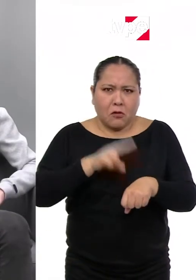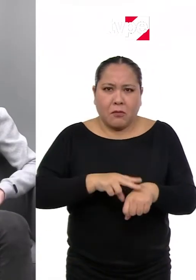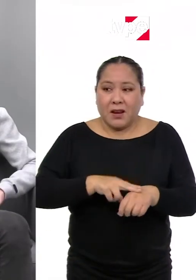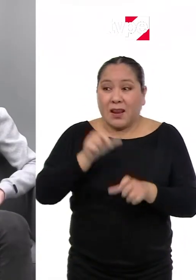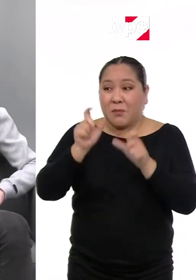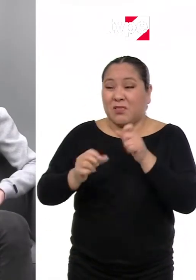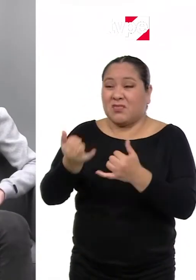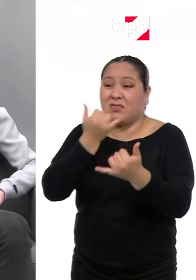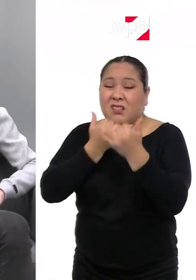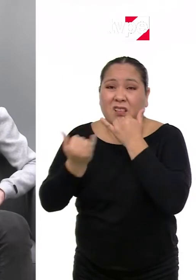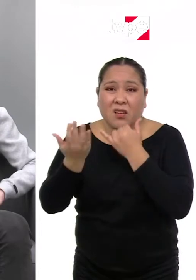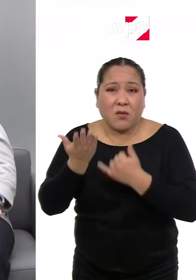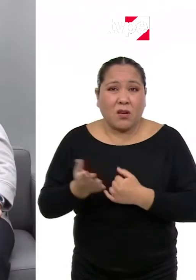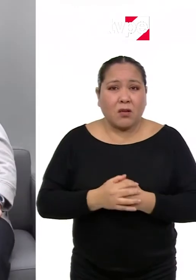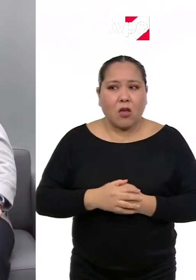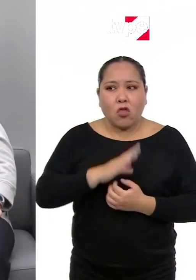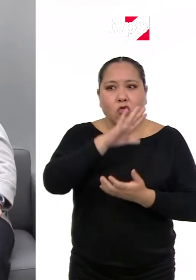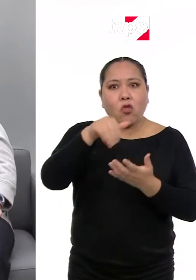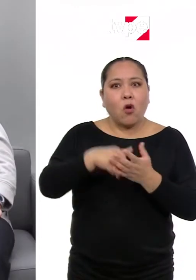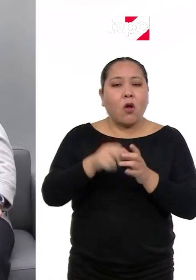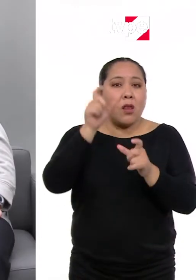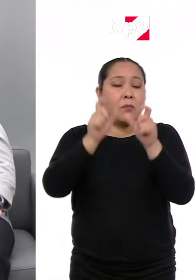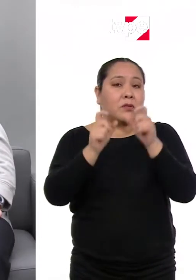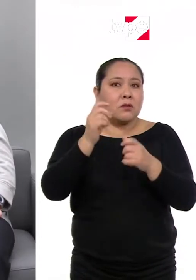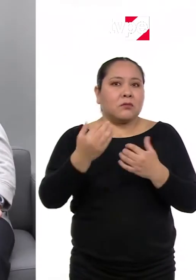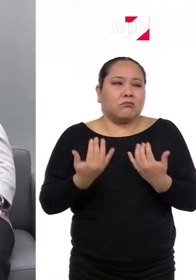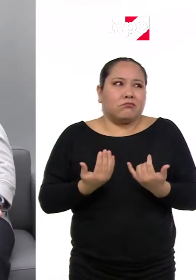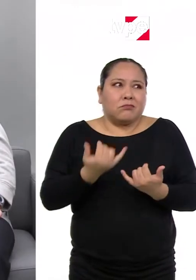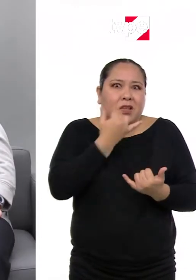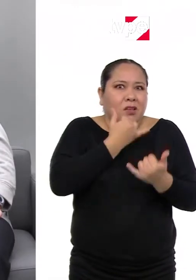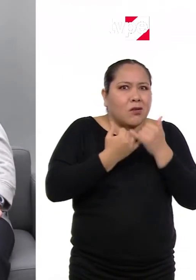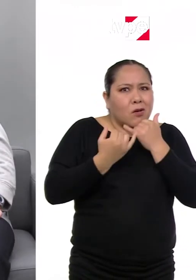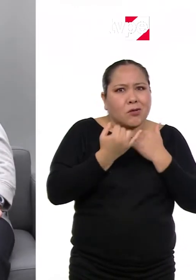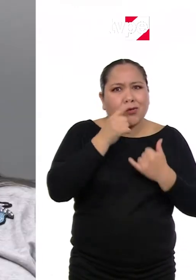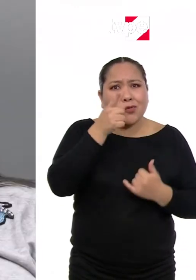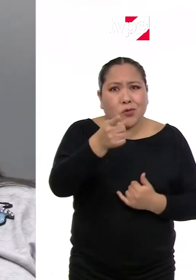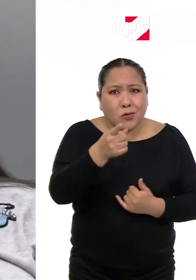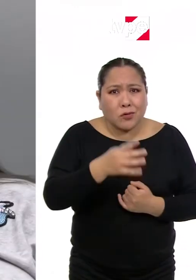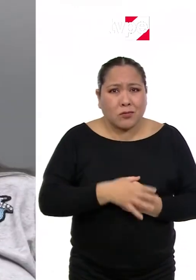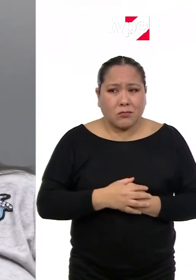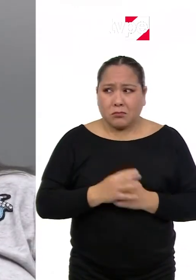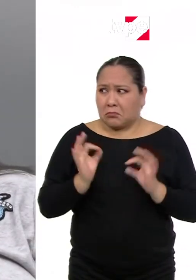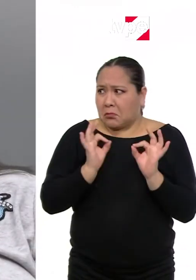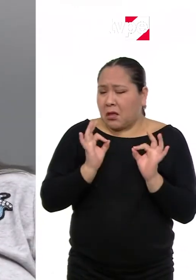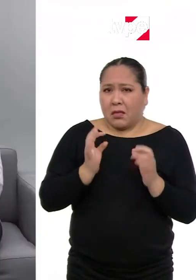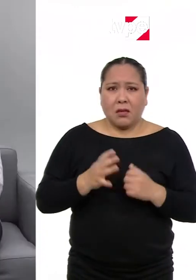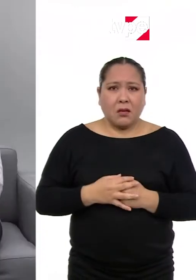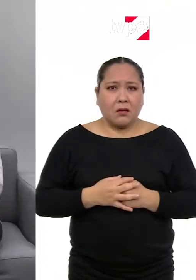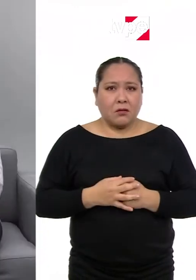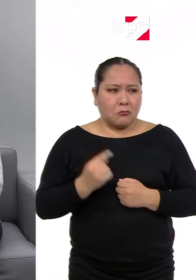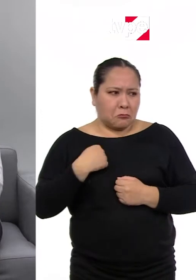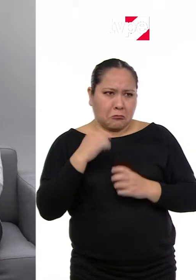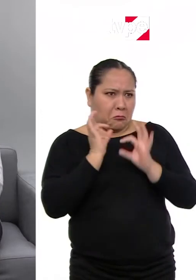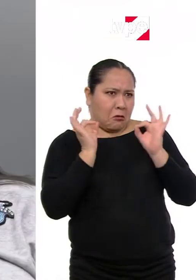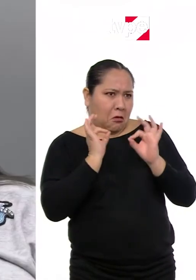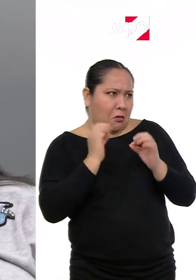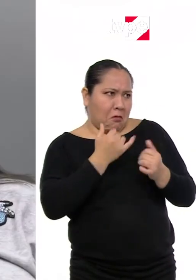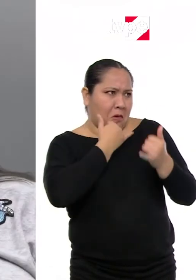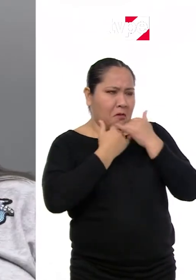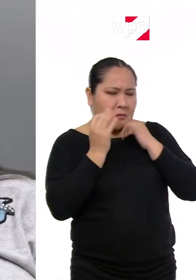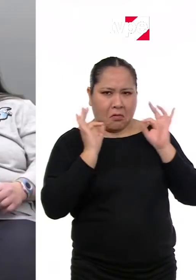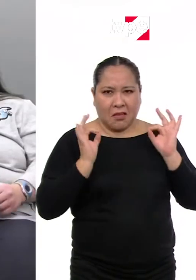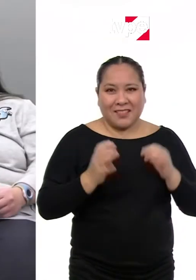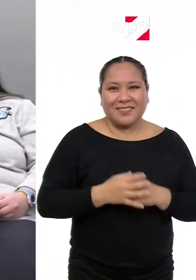normal, la gente está equivocada. Todo el mundo tiene defectos. ¿Y tú? Ninguno. No tienes ninguno.